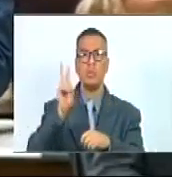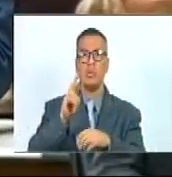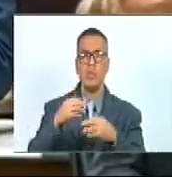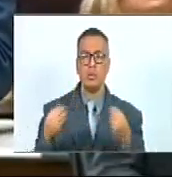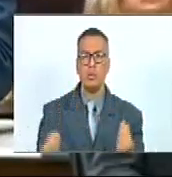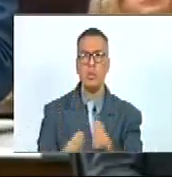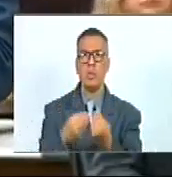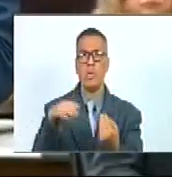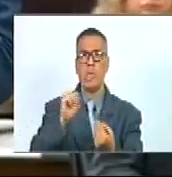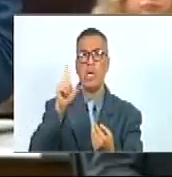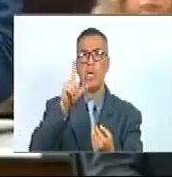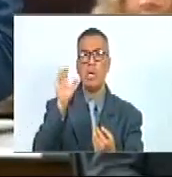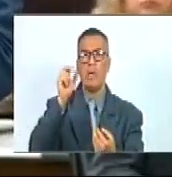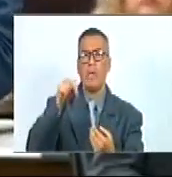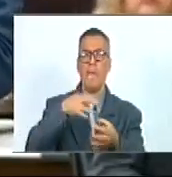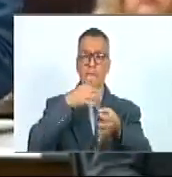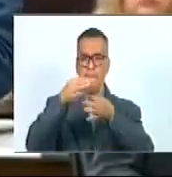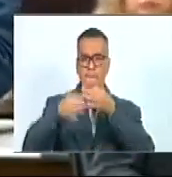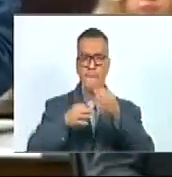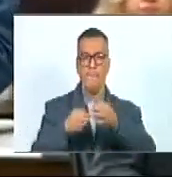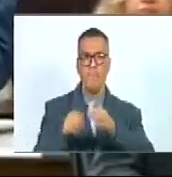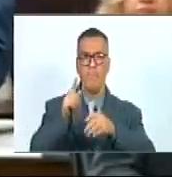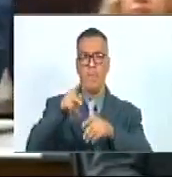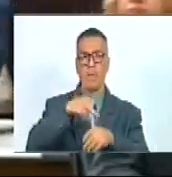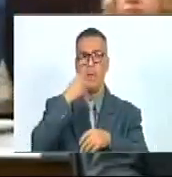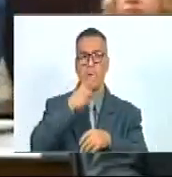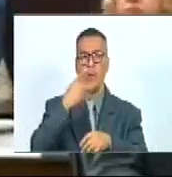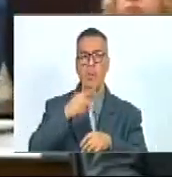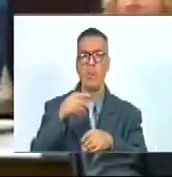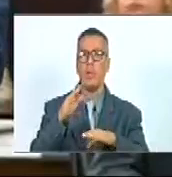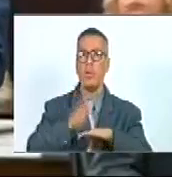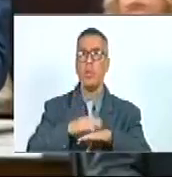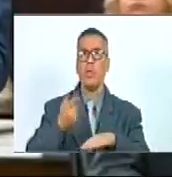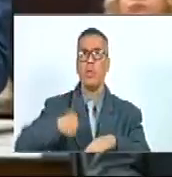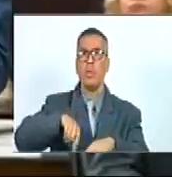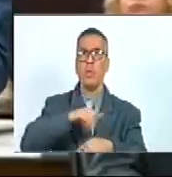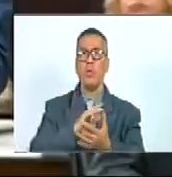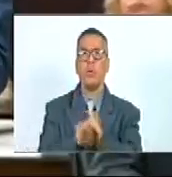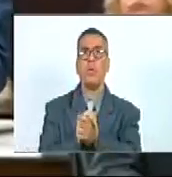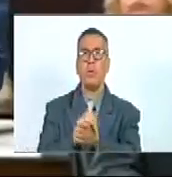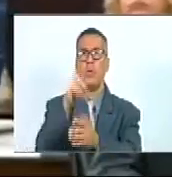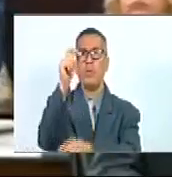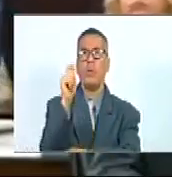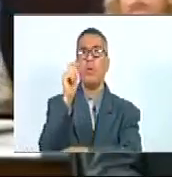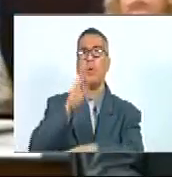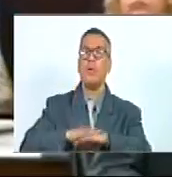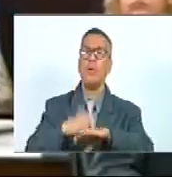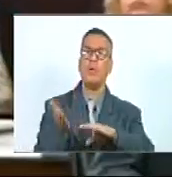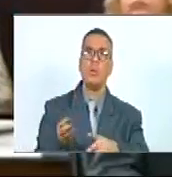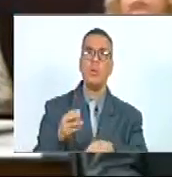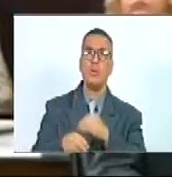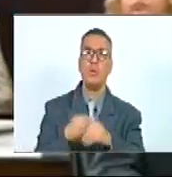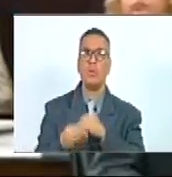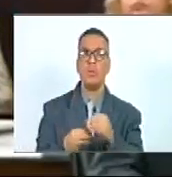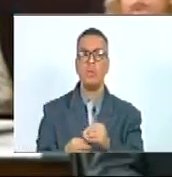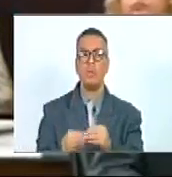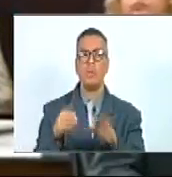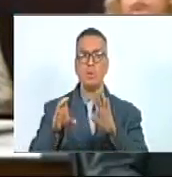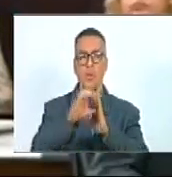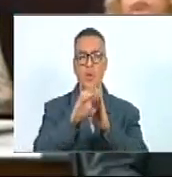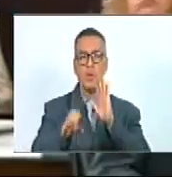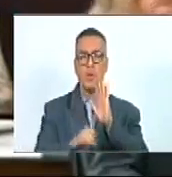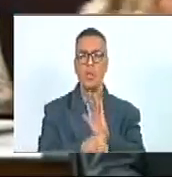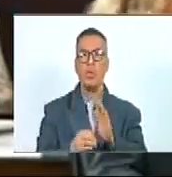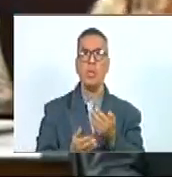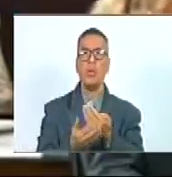acervallán se les explicó que esa política no le compete a los grupos de amistad parlamentario porque es materia constitucional